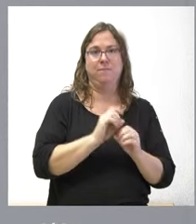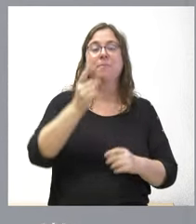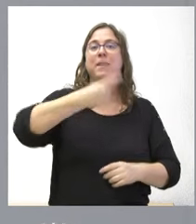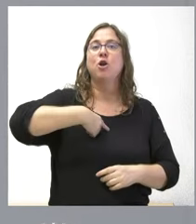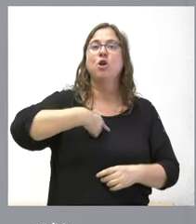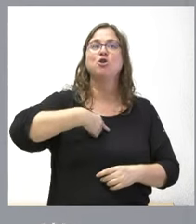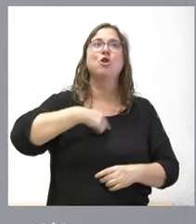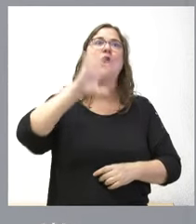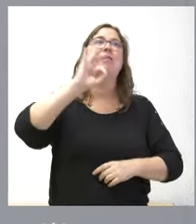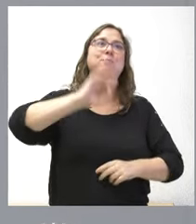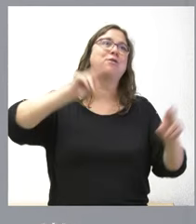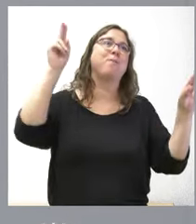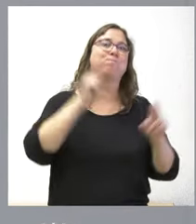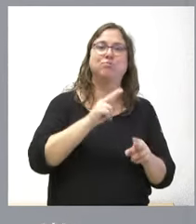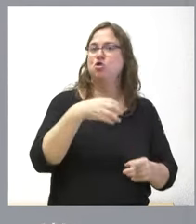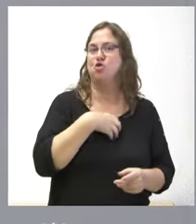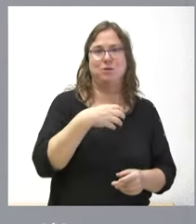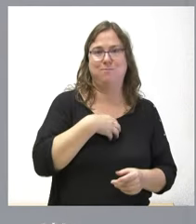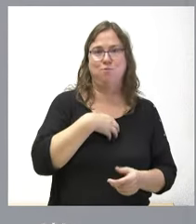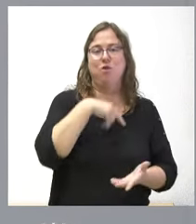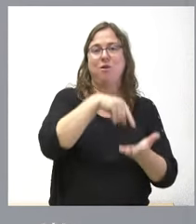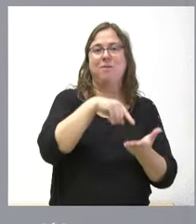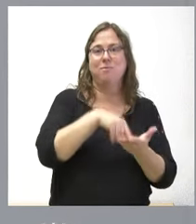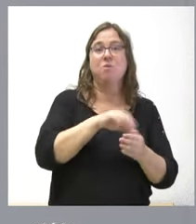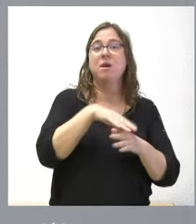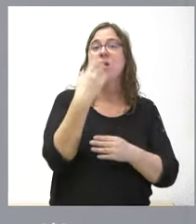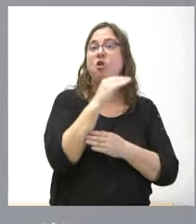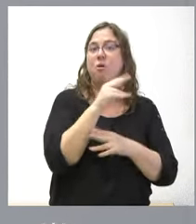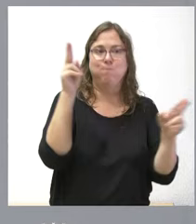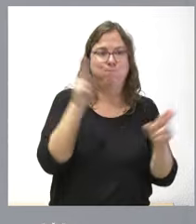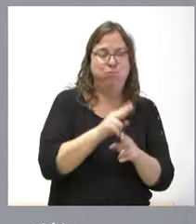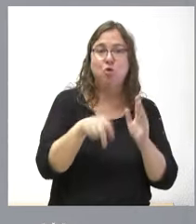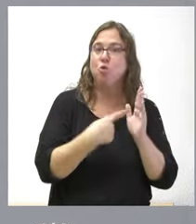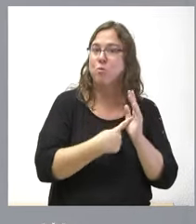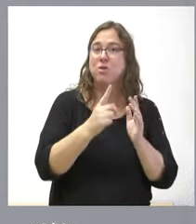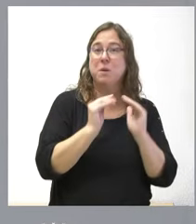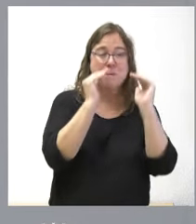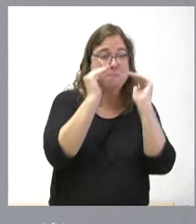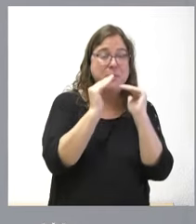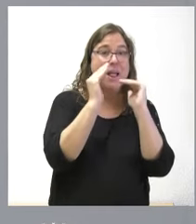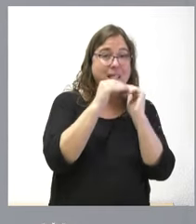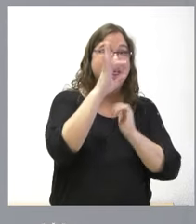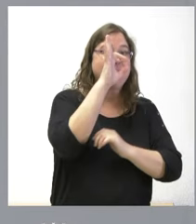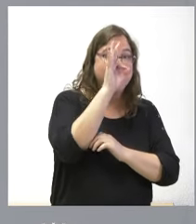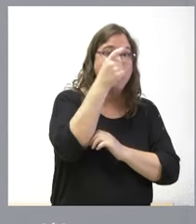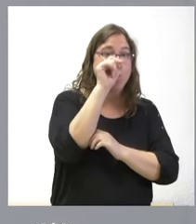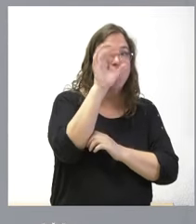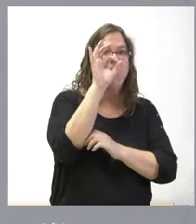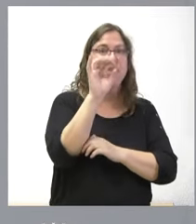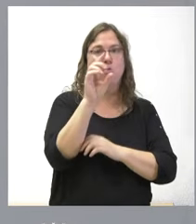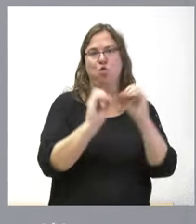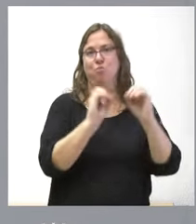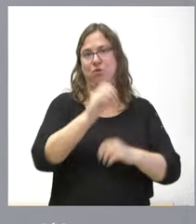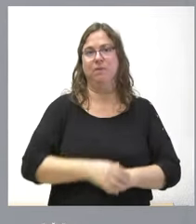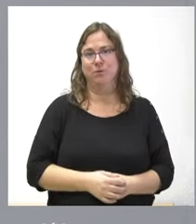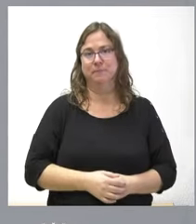100% el impuesto de transmisiones patrimoniales para los jóvenes en el mundo rural pero sí lo hemos bajado al 0,01% ¿Qué hemos